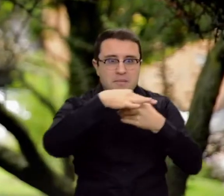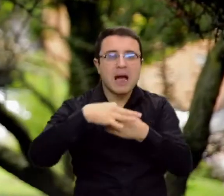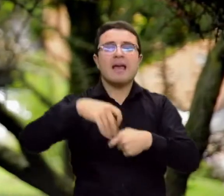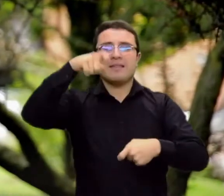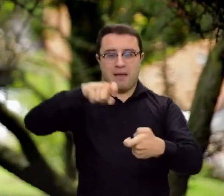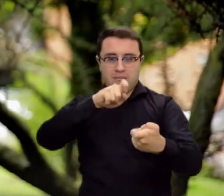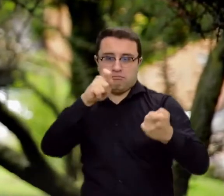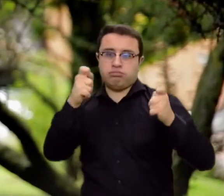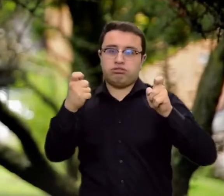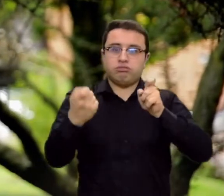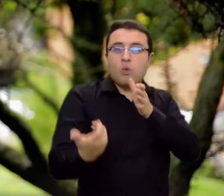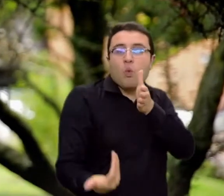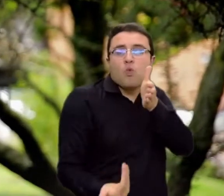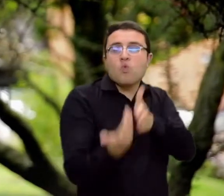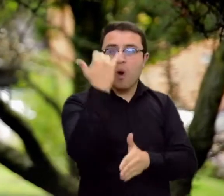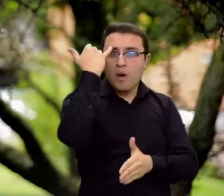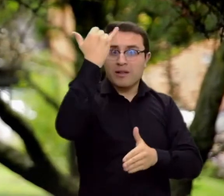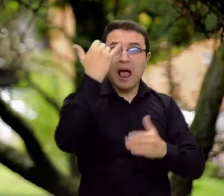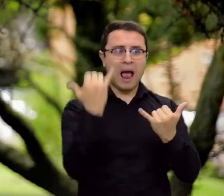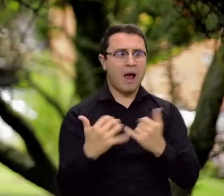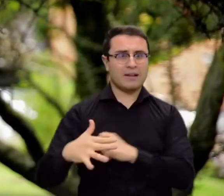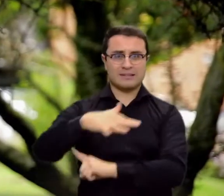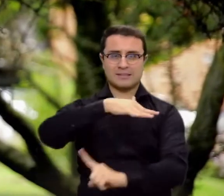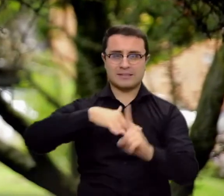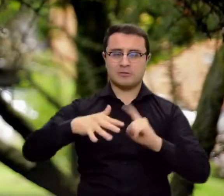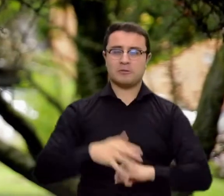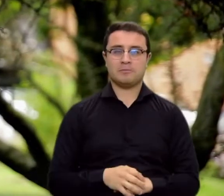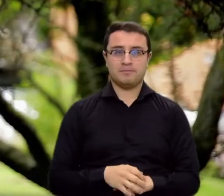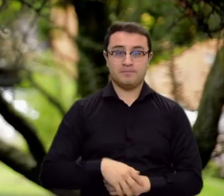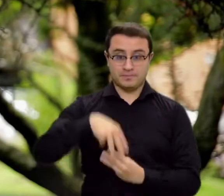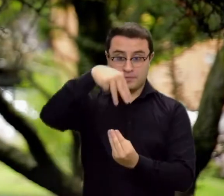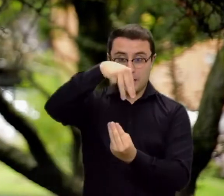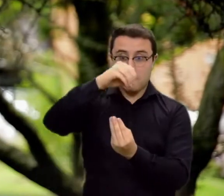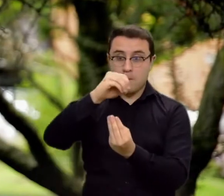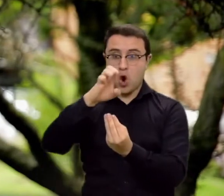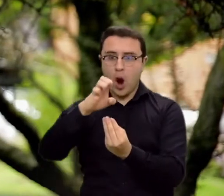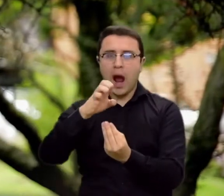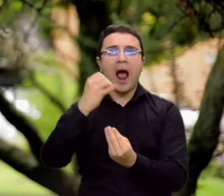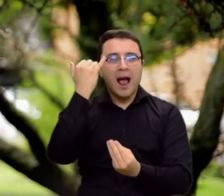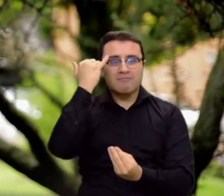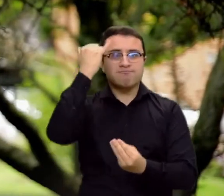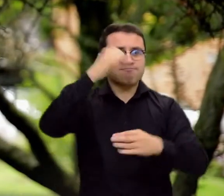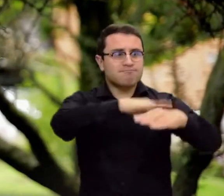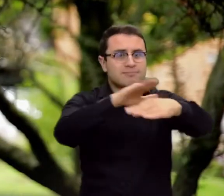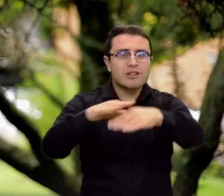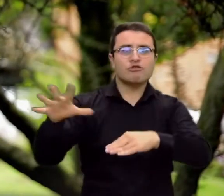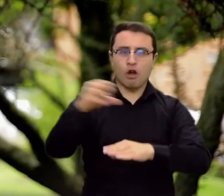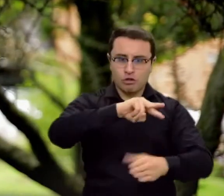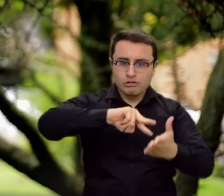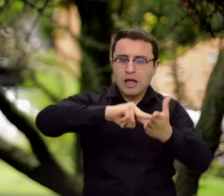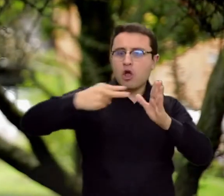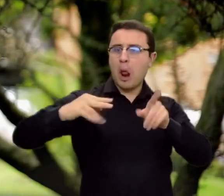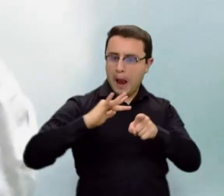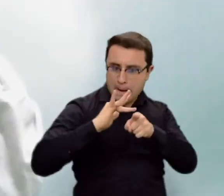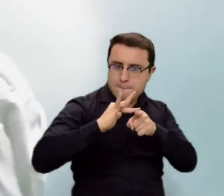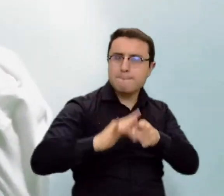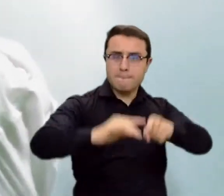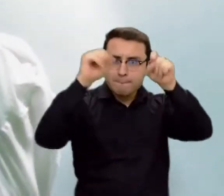deben reinventar ante estos nuevos desafíos. La MOE hizo un llamado a la implementación de la tecnología.